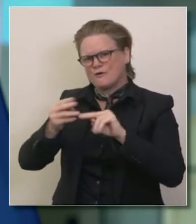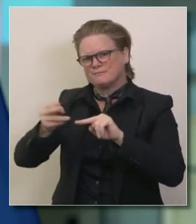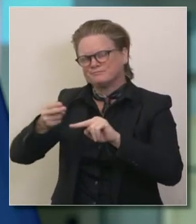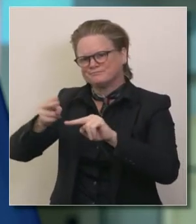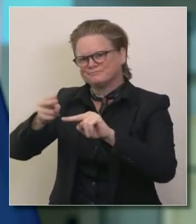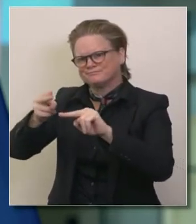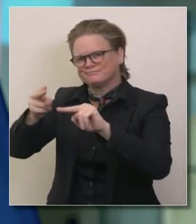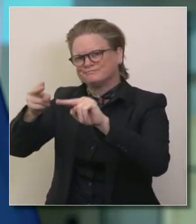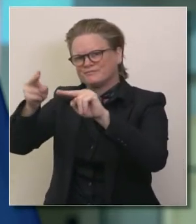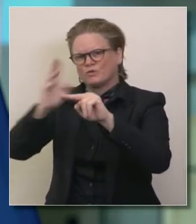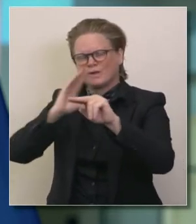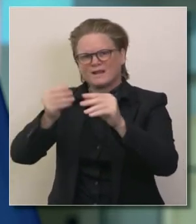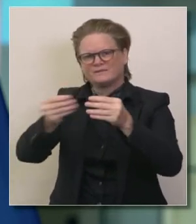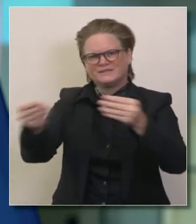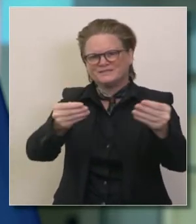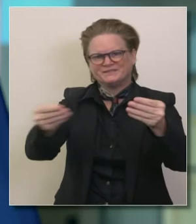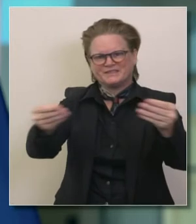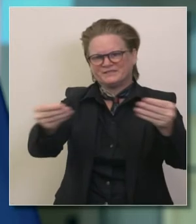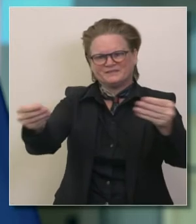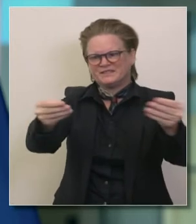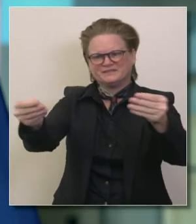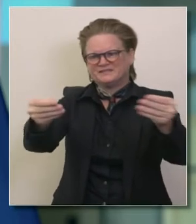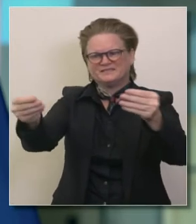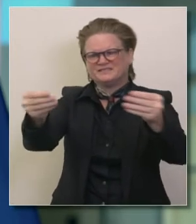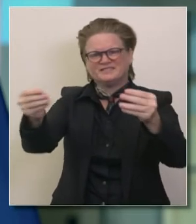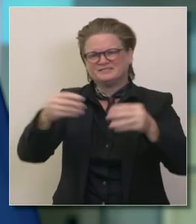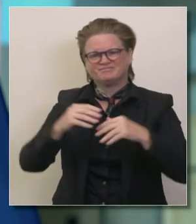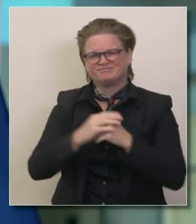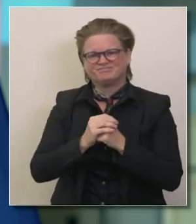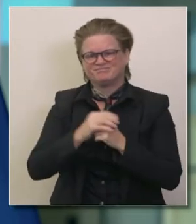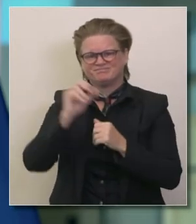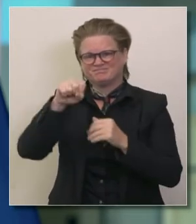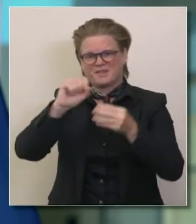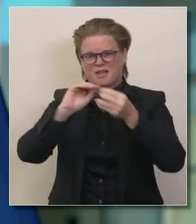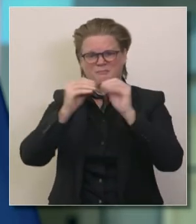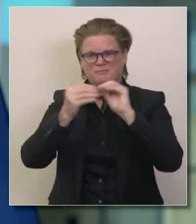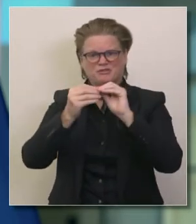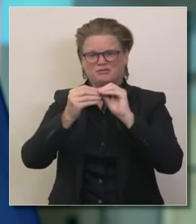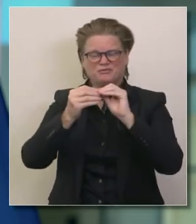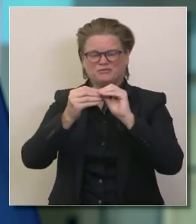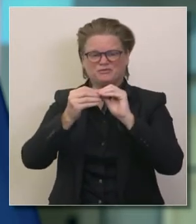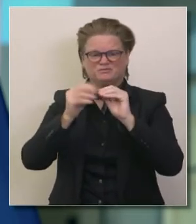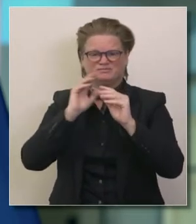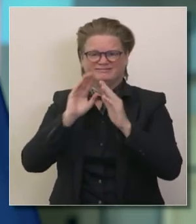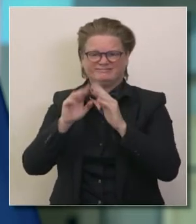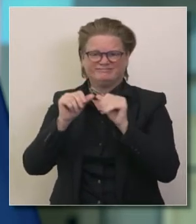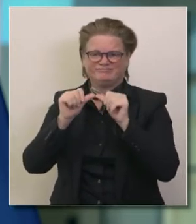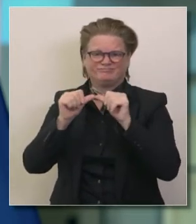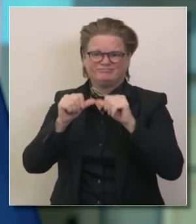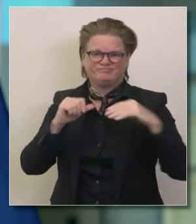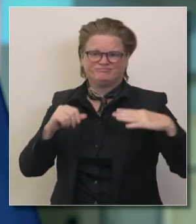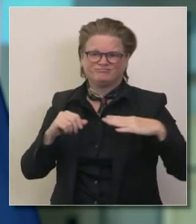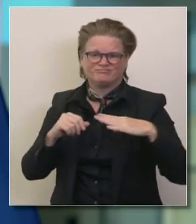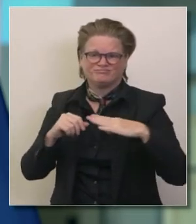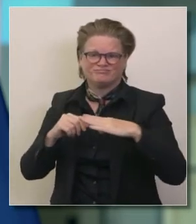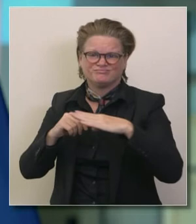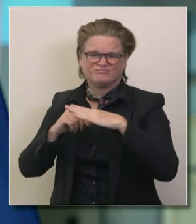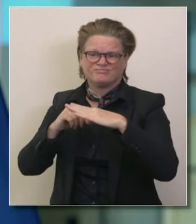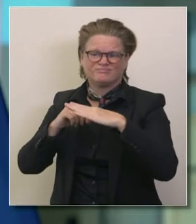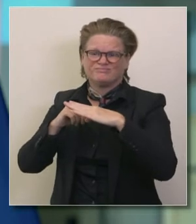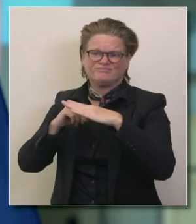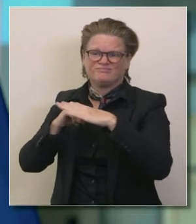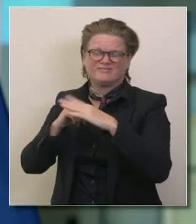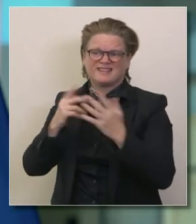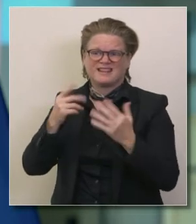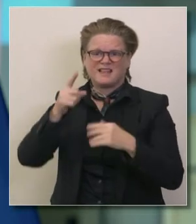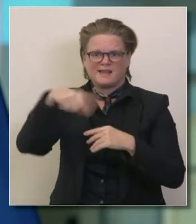de transmisión que hemos estado reportando hasta ahorita probablemente seguirán ascendiendo debido a esas actividades en el día de acción de